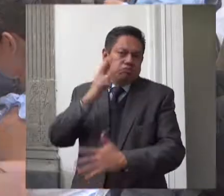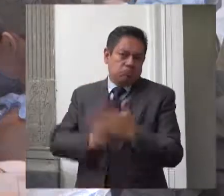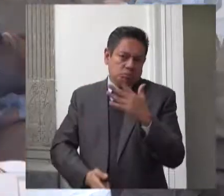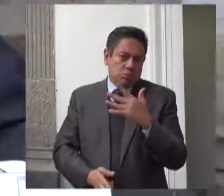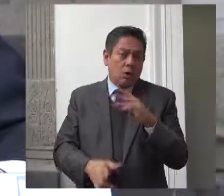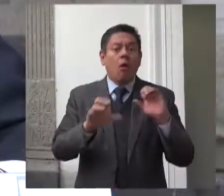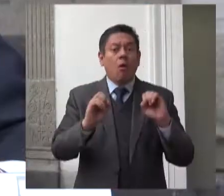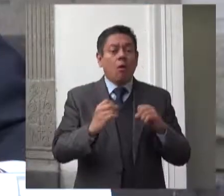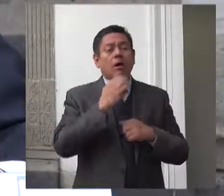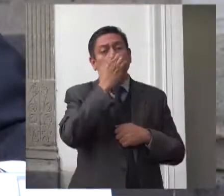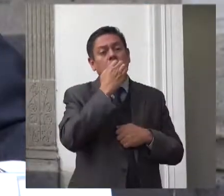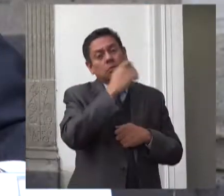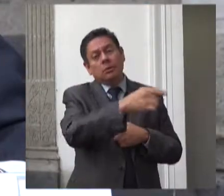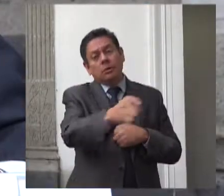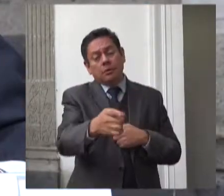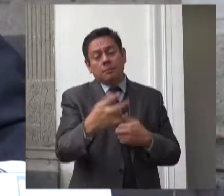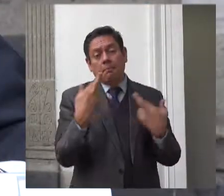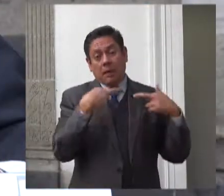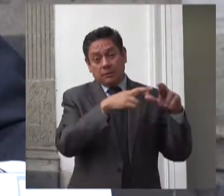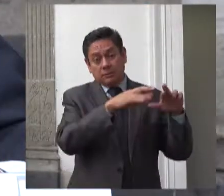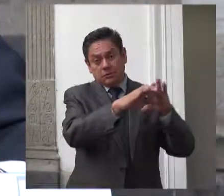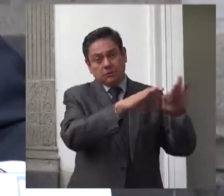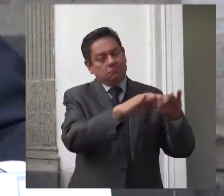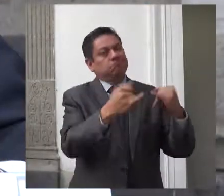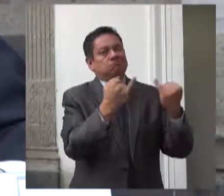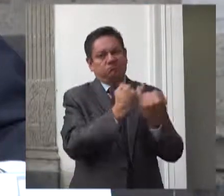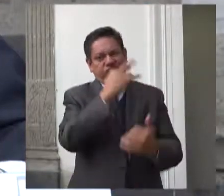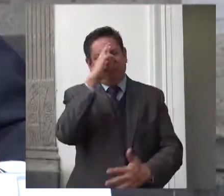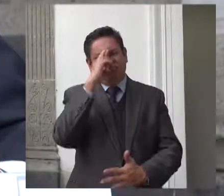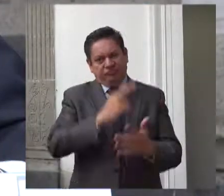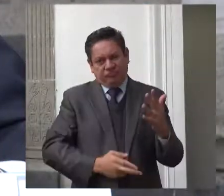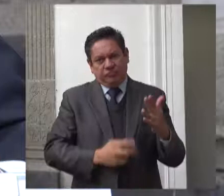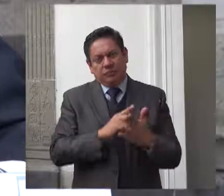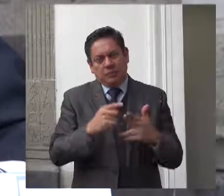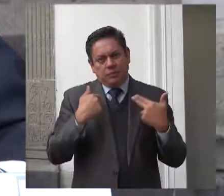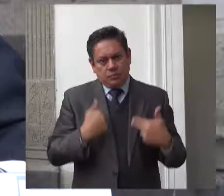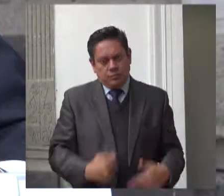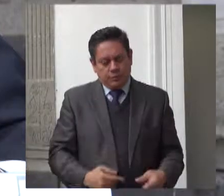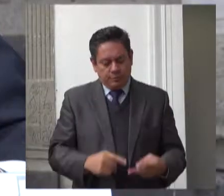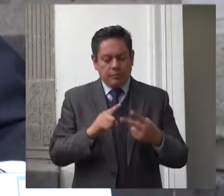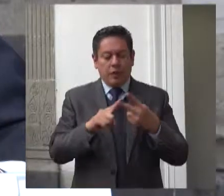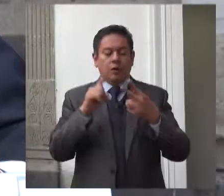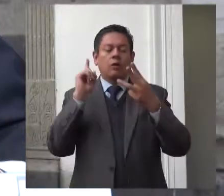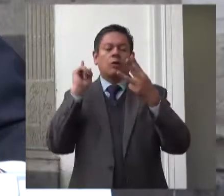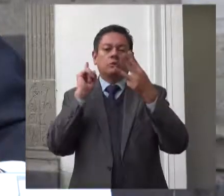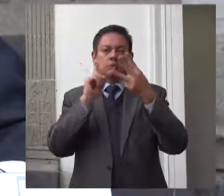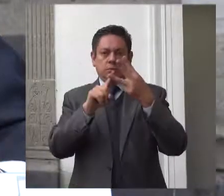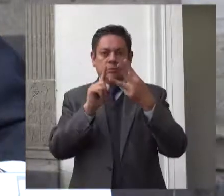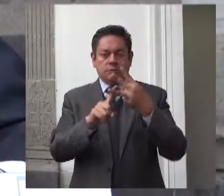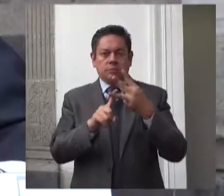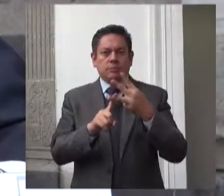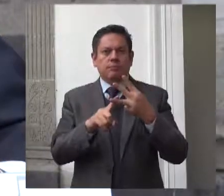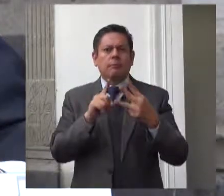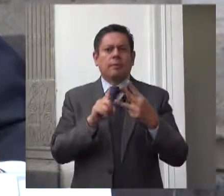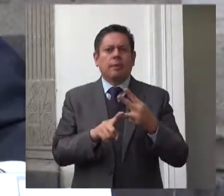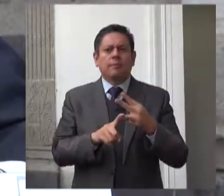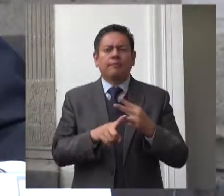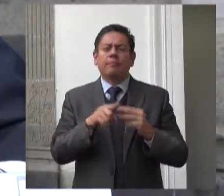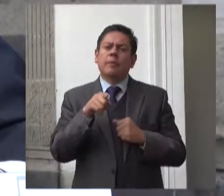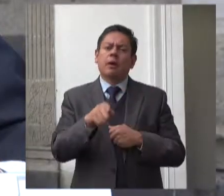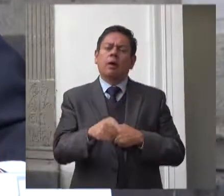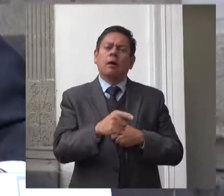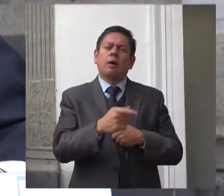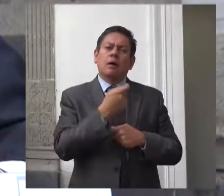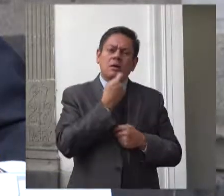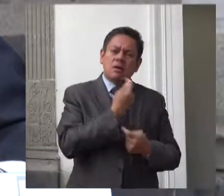Tercero, las reglas de operación del programa de apoyo al bienestar, ponen en riesgo los servicios de cuidado